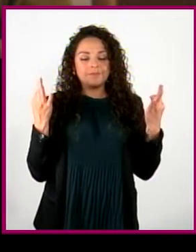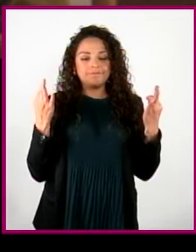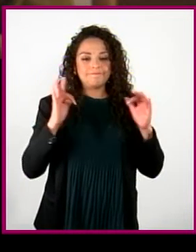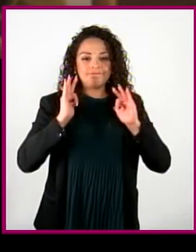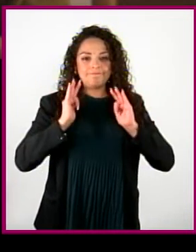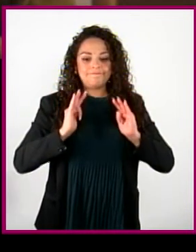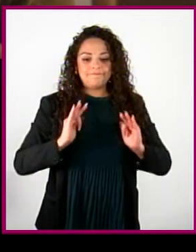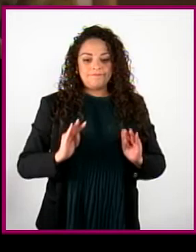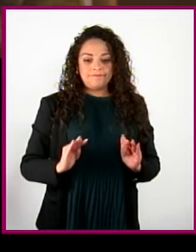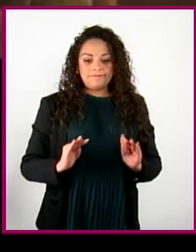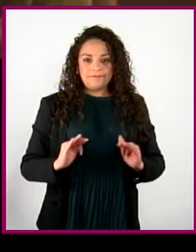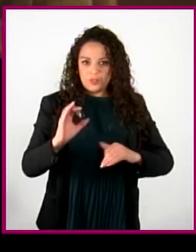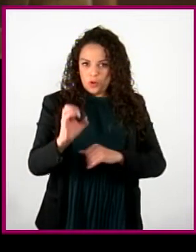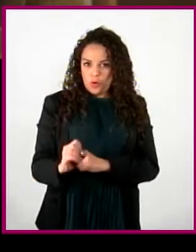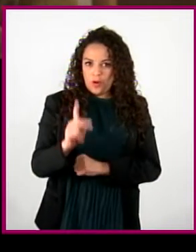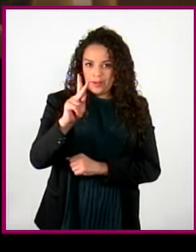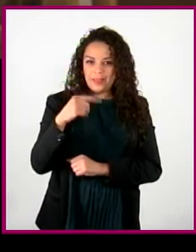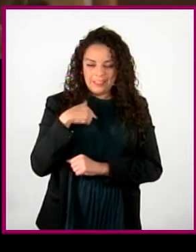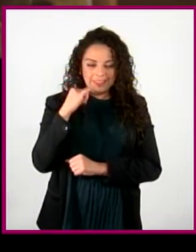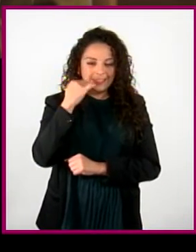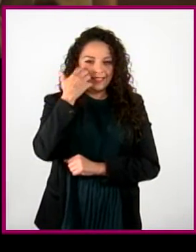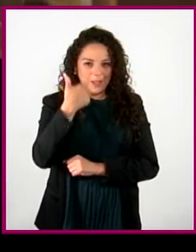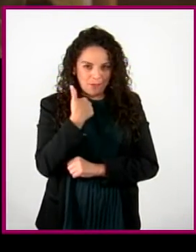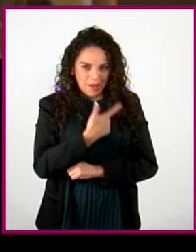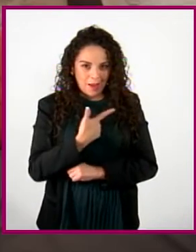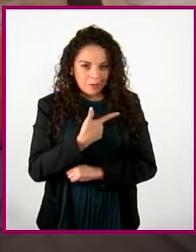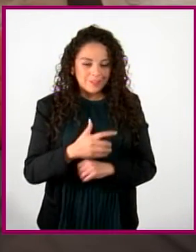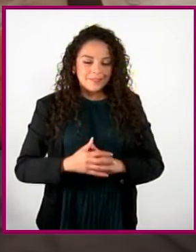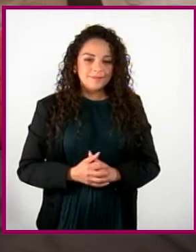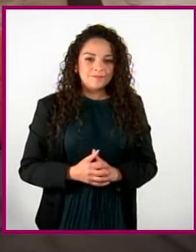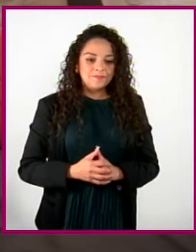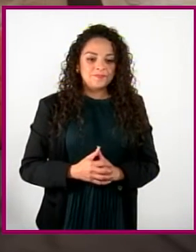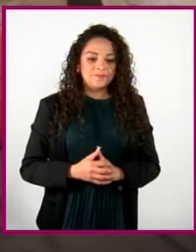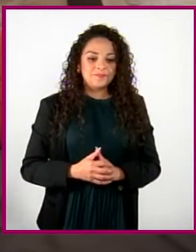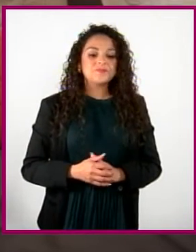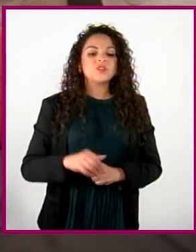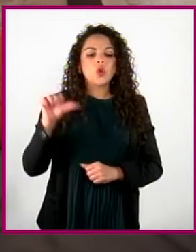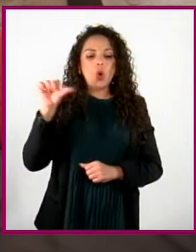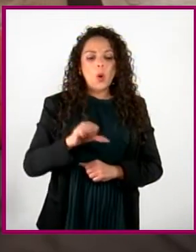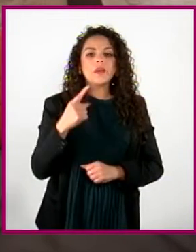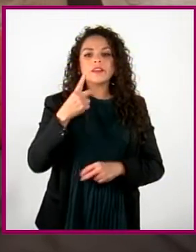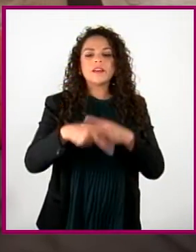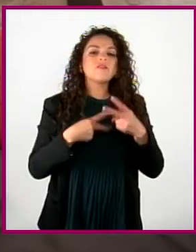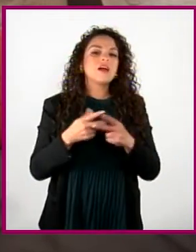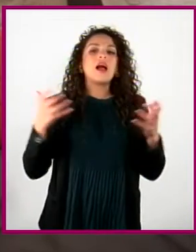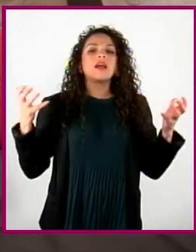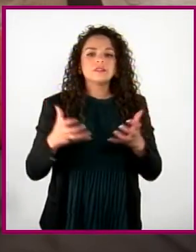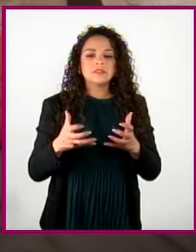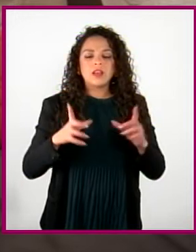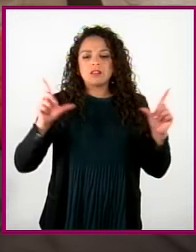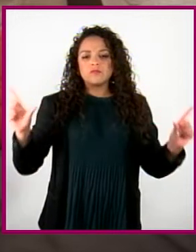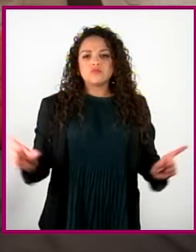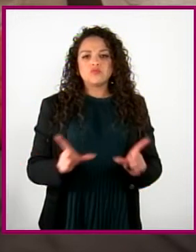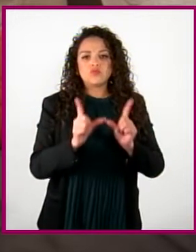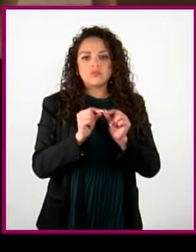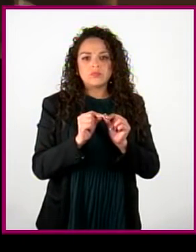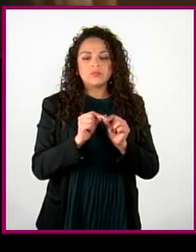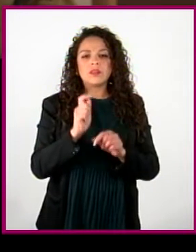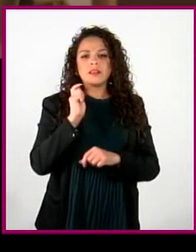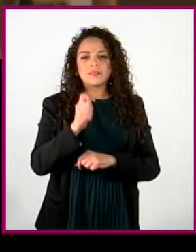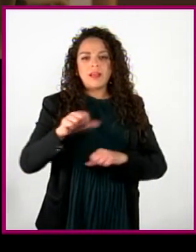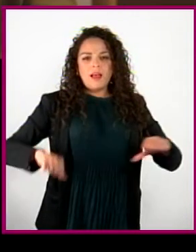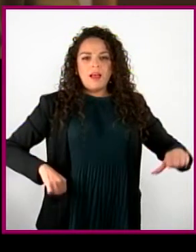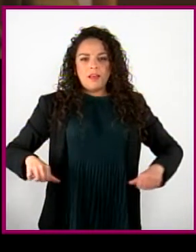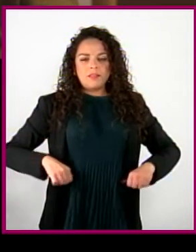¡Ea! Vamos, me late. Esa es la actitud, Juanma. Hoy vamos a hacer una práctica corta relacionada con las emociones.